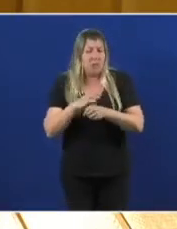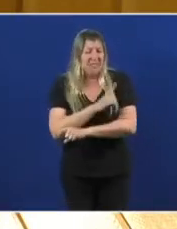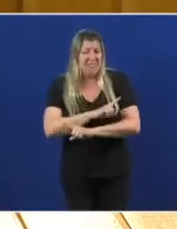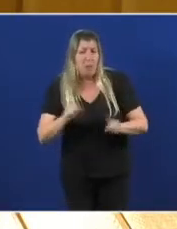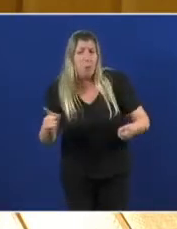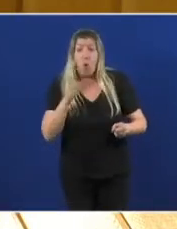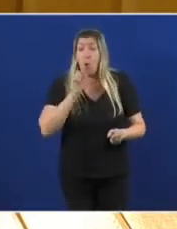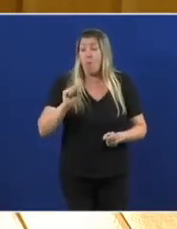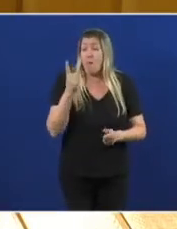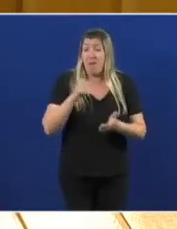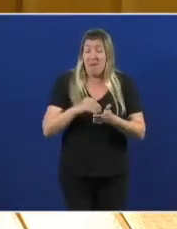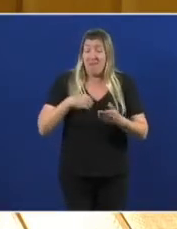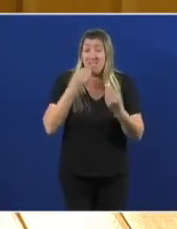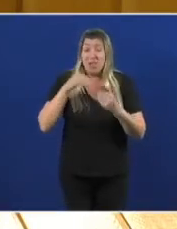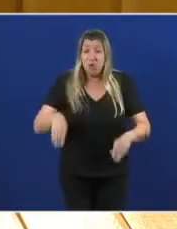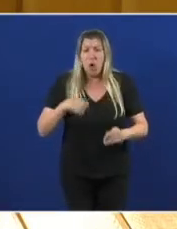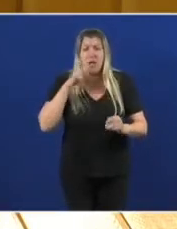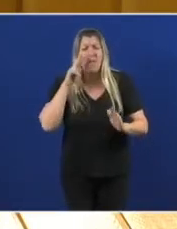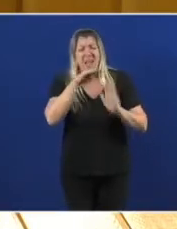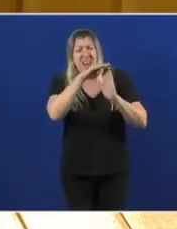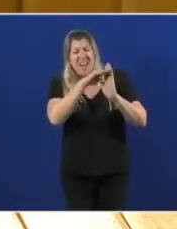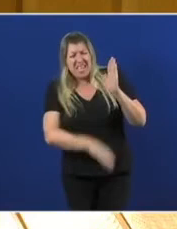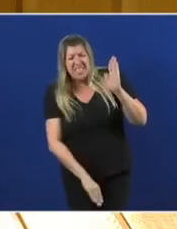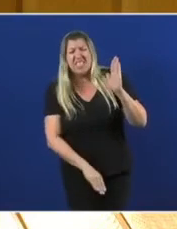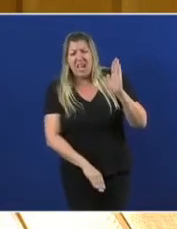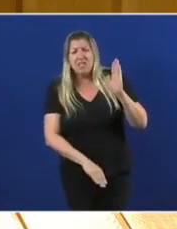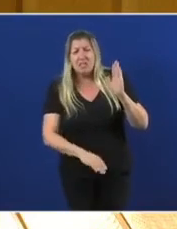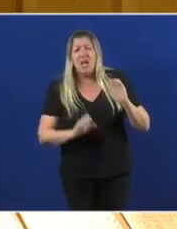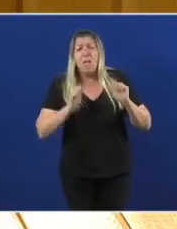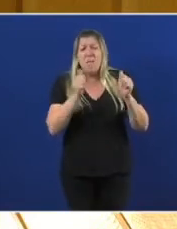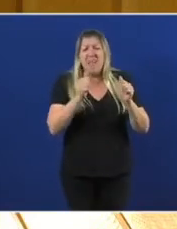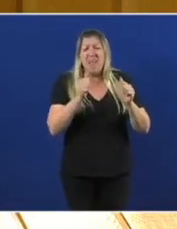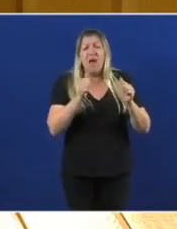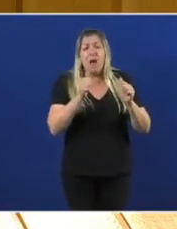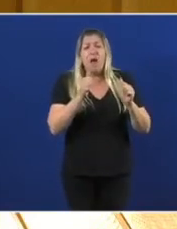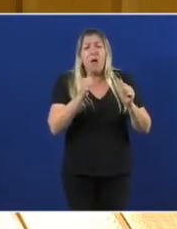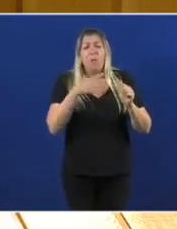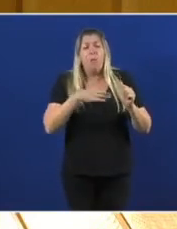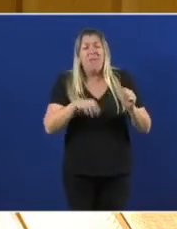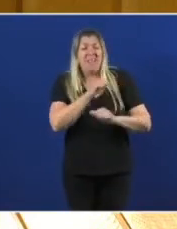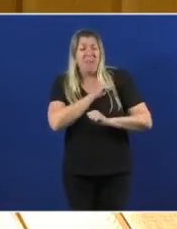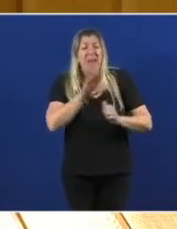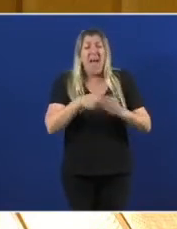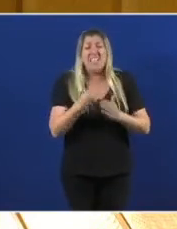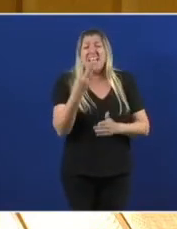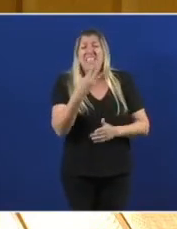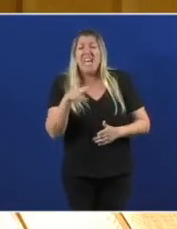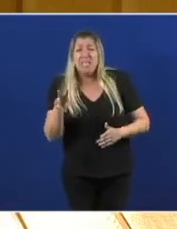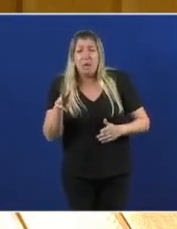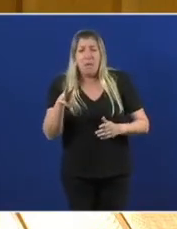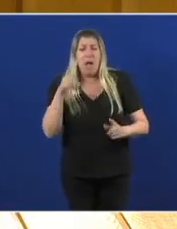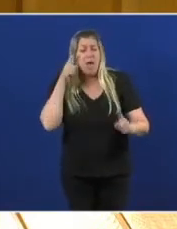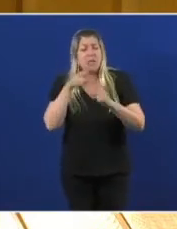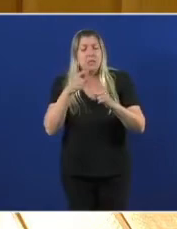vez na historia vemos listas de espera que chegan ate tres semanas para poder ter unha cita coa túa médica de